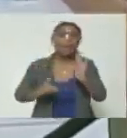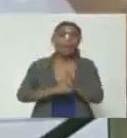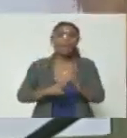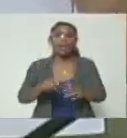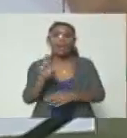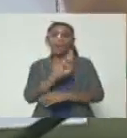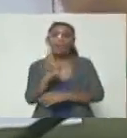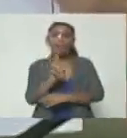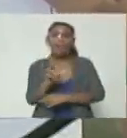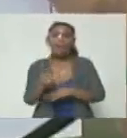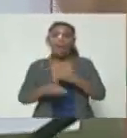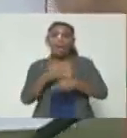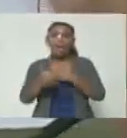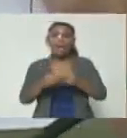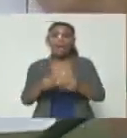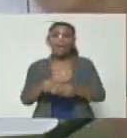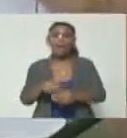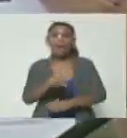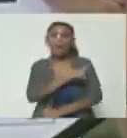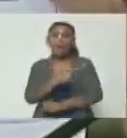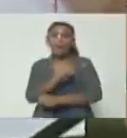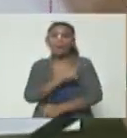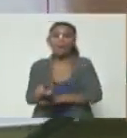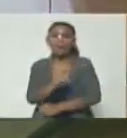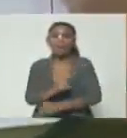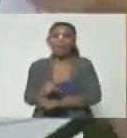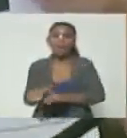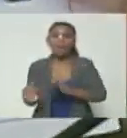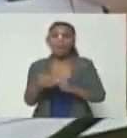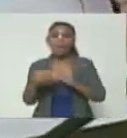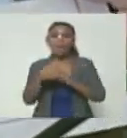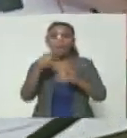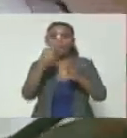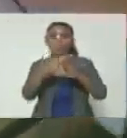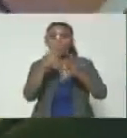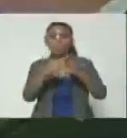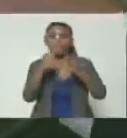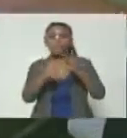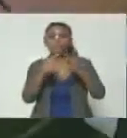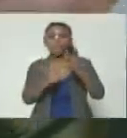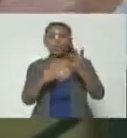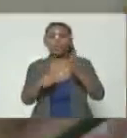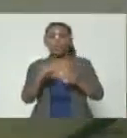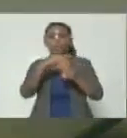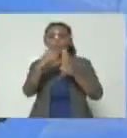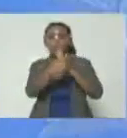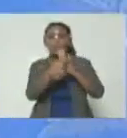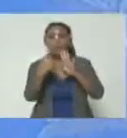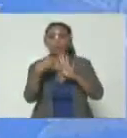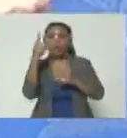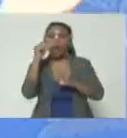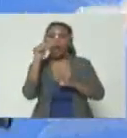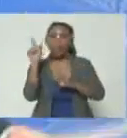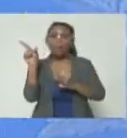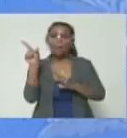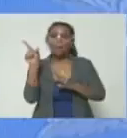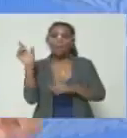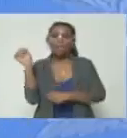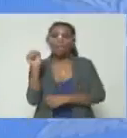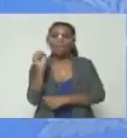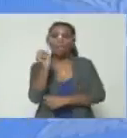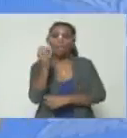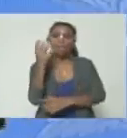contra Gilbert Caro contra Hasler Iglesias contra Emilio Graterón y contra este delincuente llamado Luis Omasa